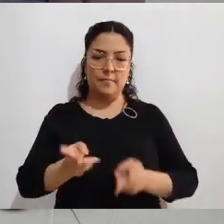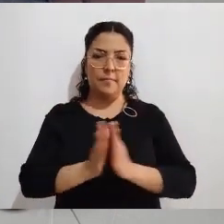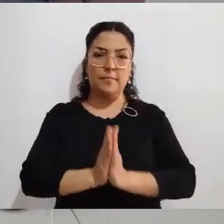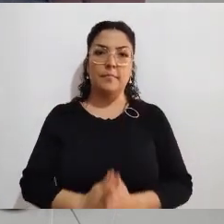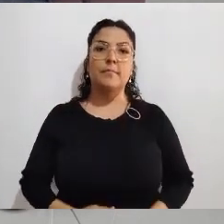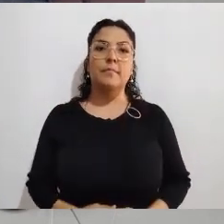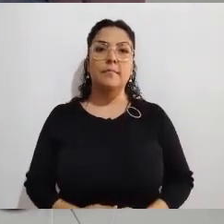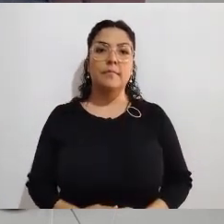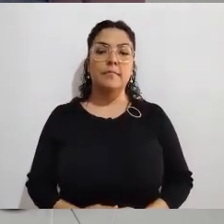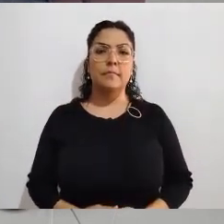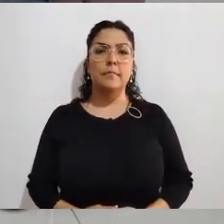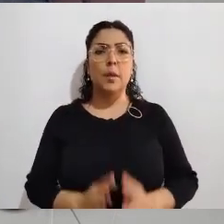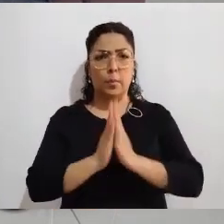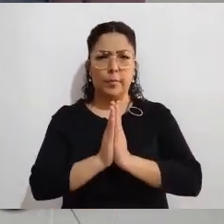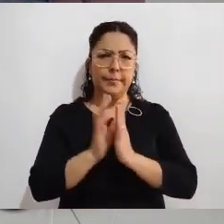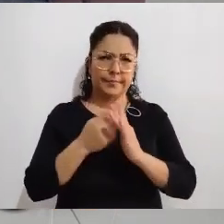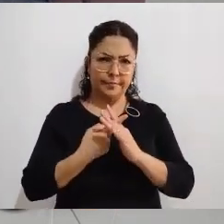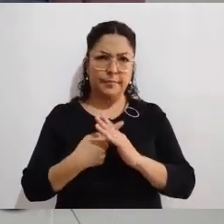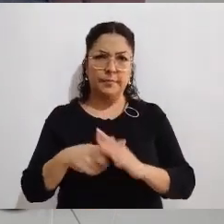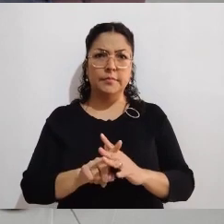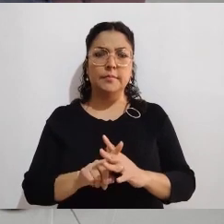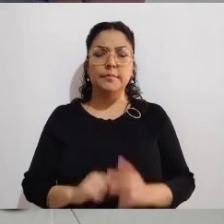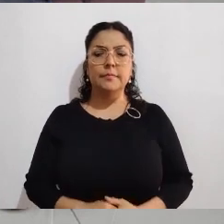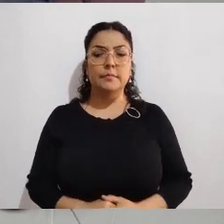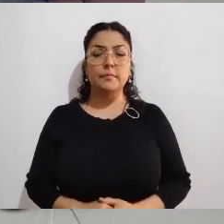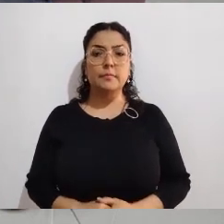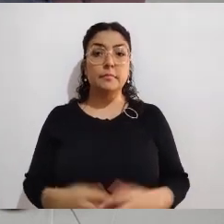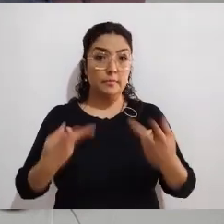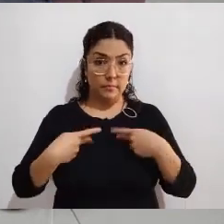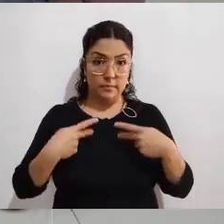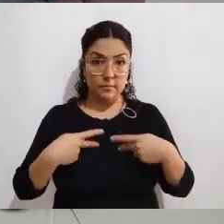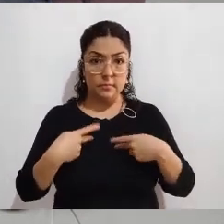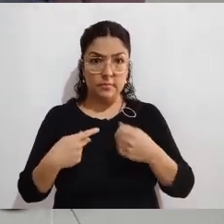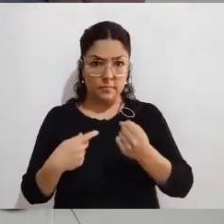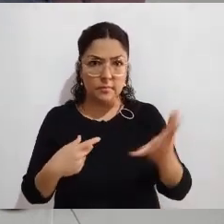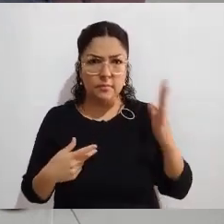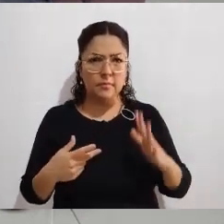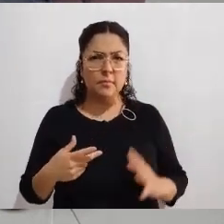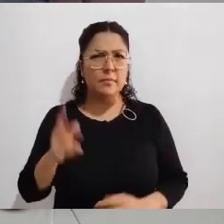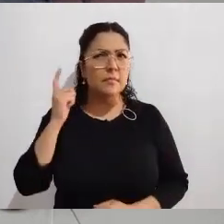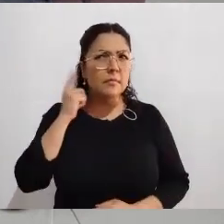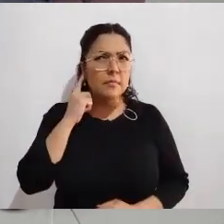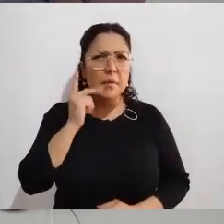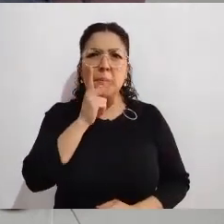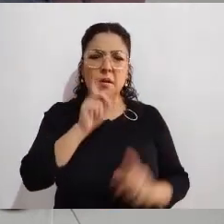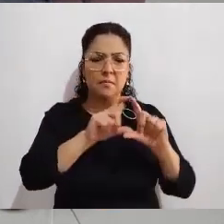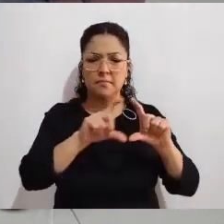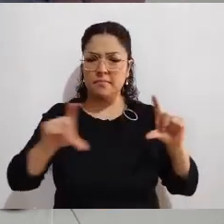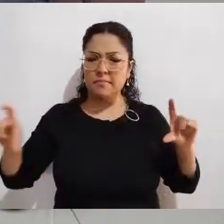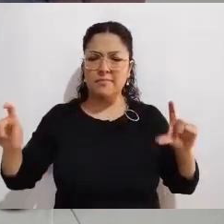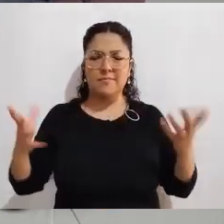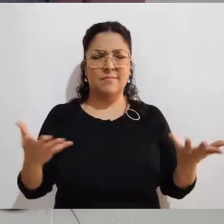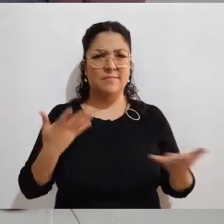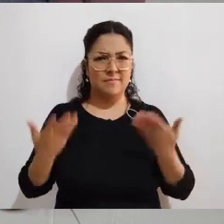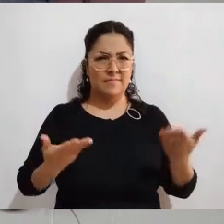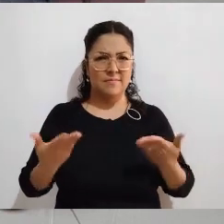¿Pudiera, de punto inicial, consejero, platicarnos para todas aquellas personas que han escuchado, pero no saben cuál es la